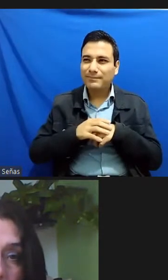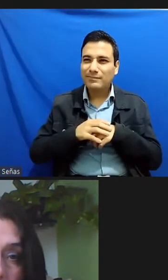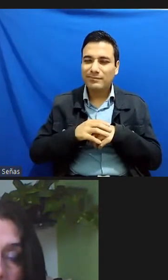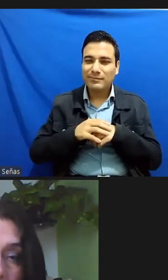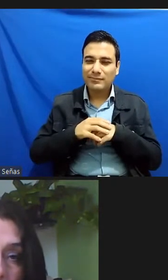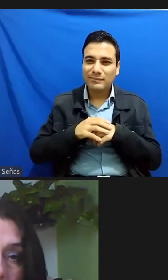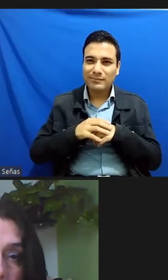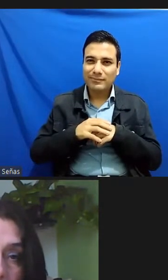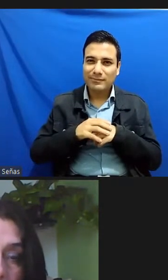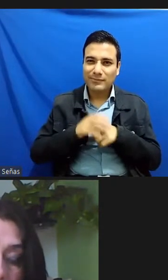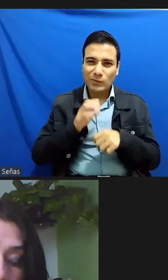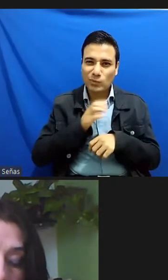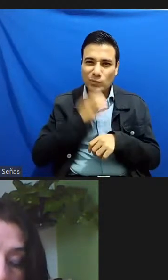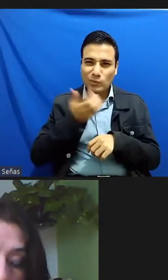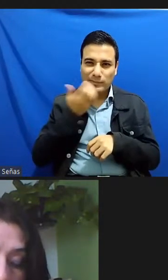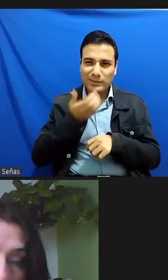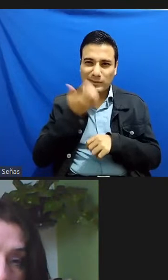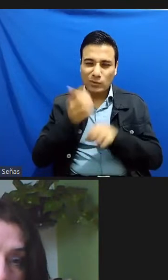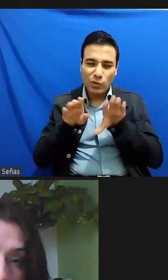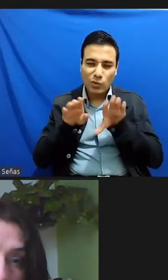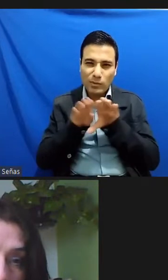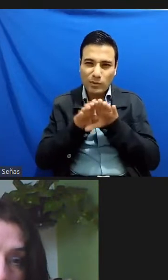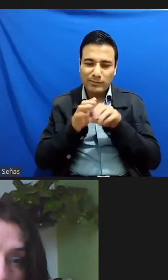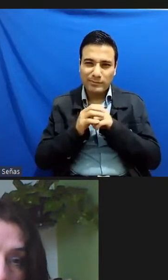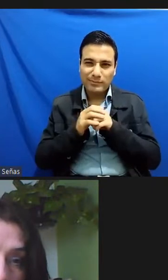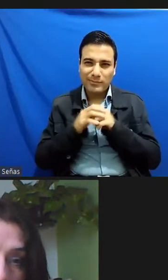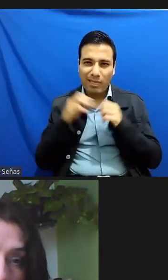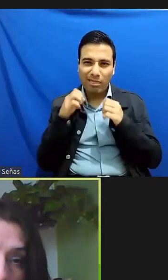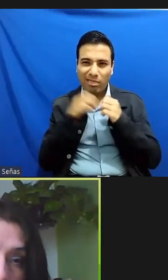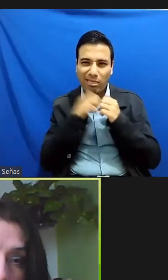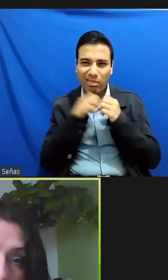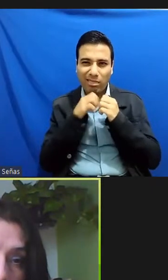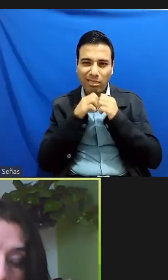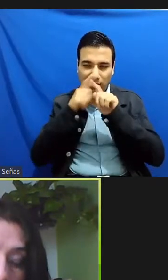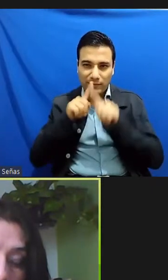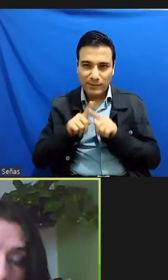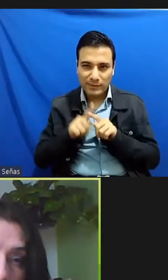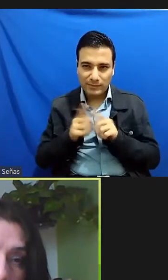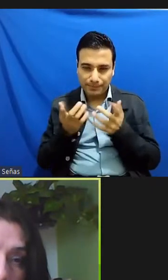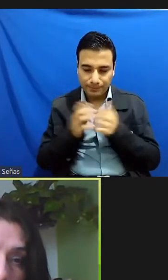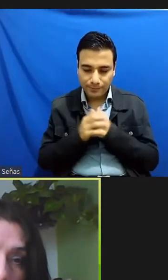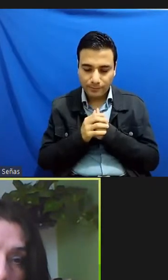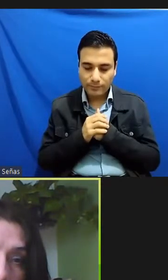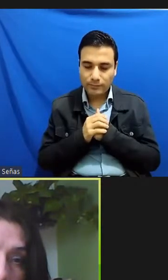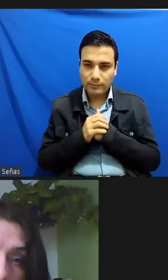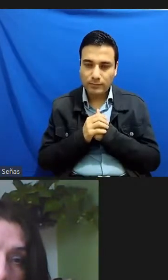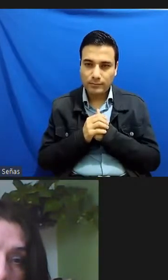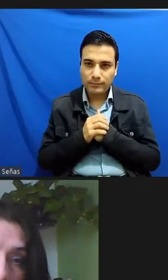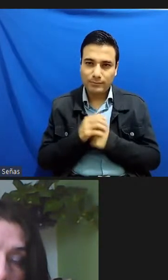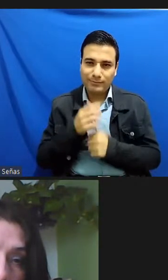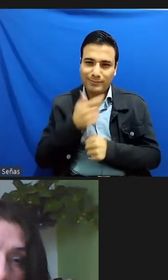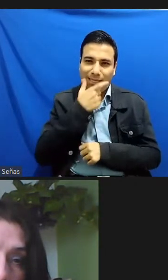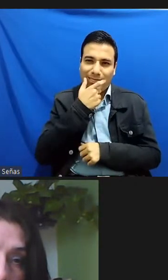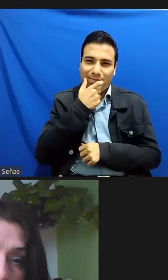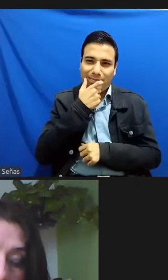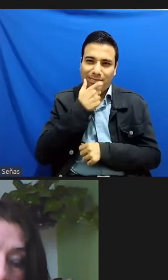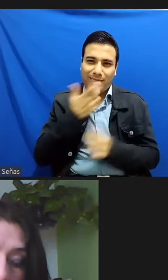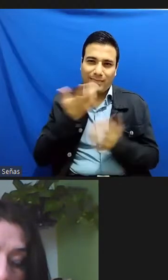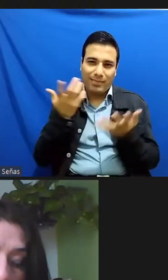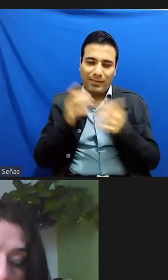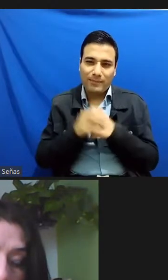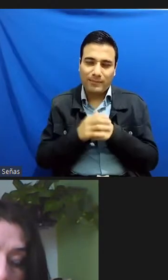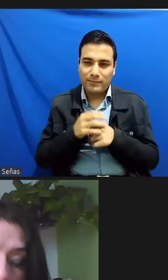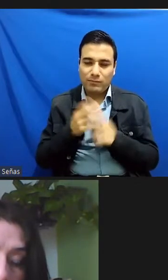elemental o sea estafa real no estafa simbólica ¿no? ya sería risible ¿no? es como porque son